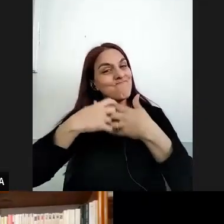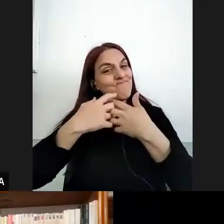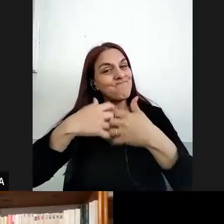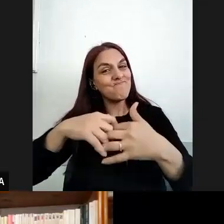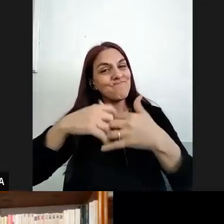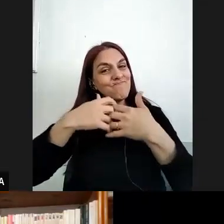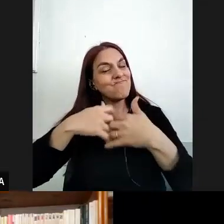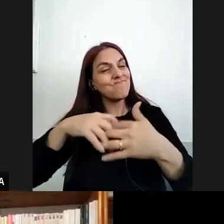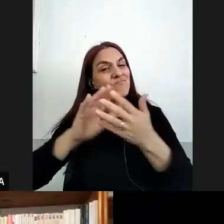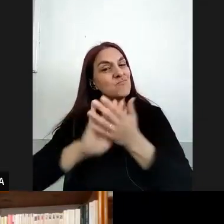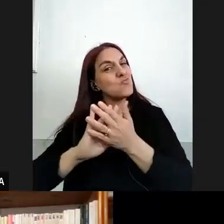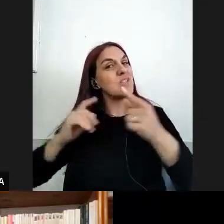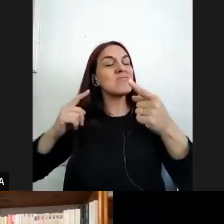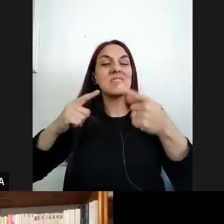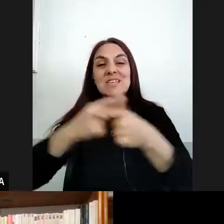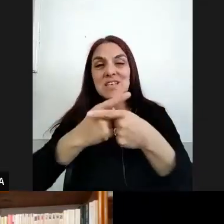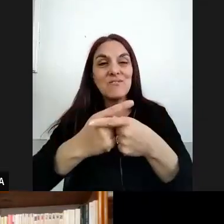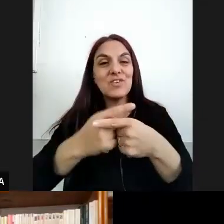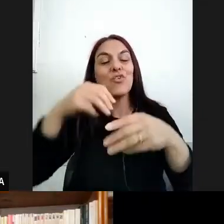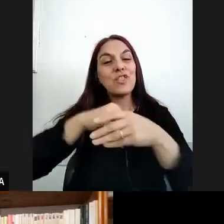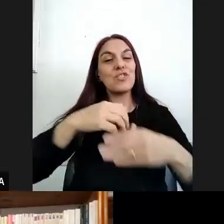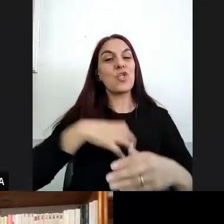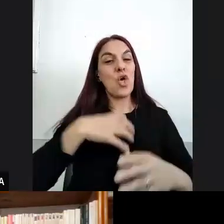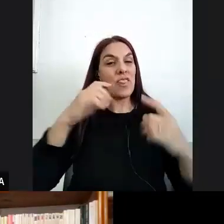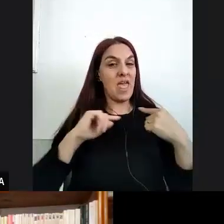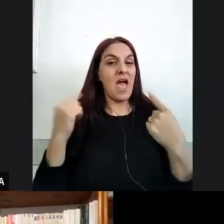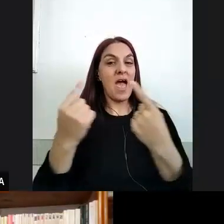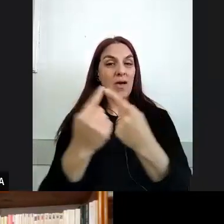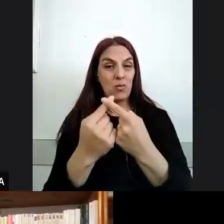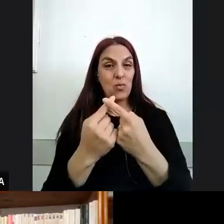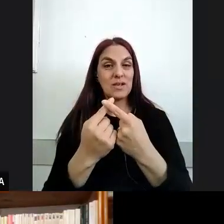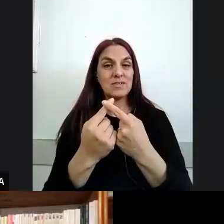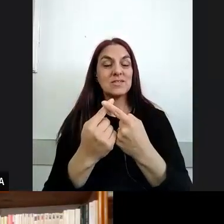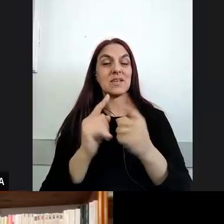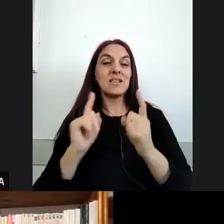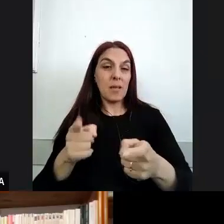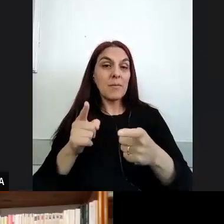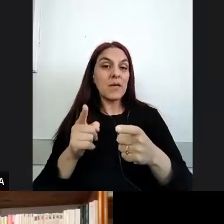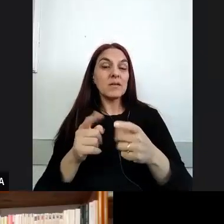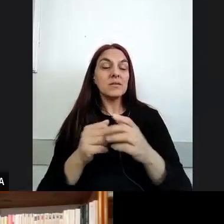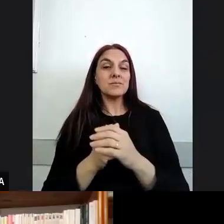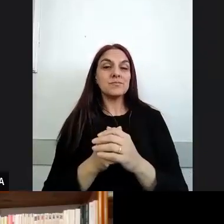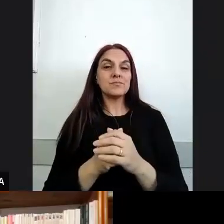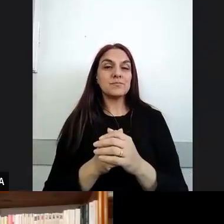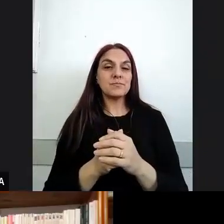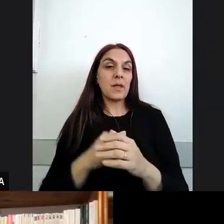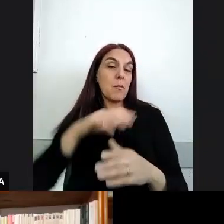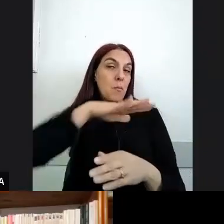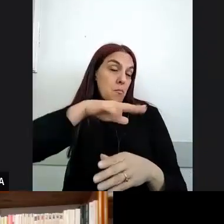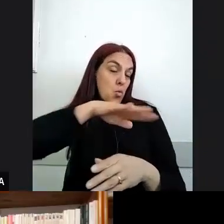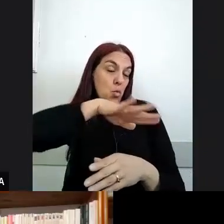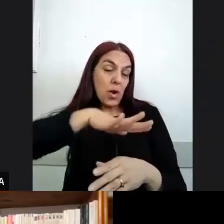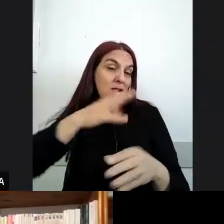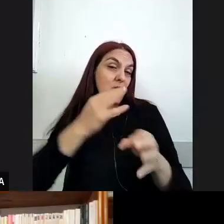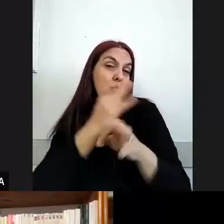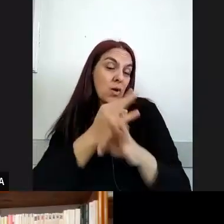desafíos los desafíos de las aulas los desafíos de las aulas en los espacios de educación obligatoria ¿no? en